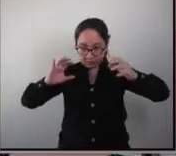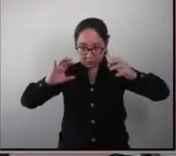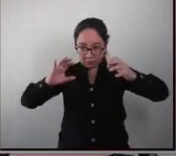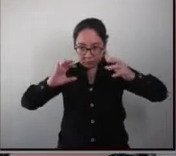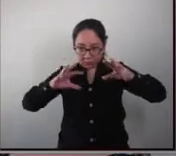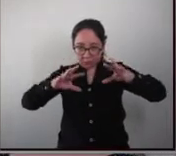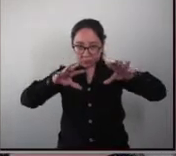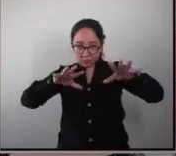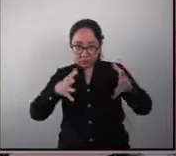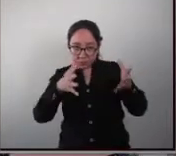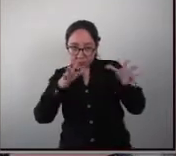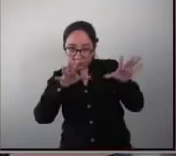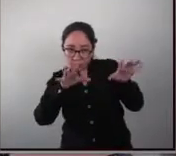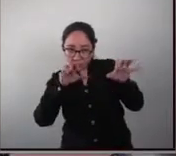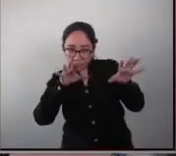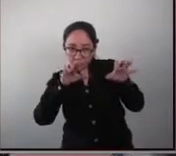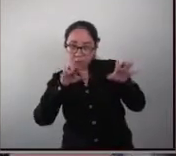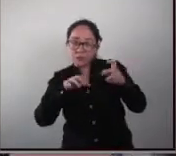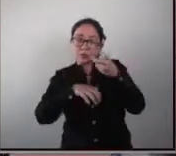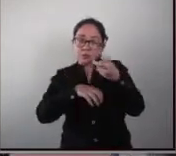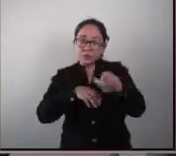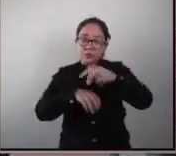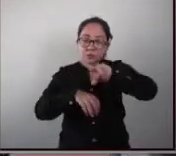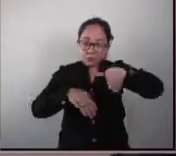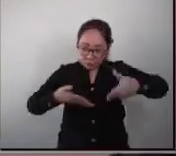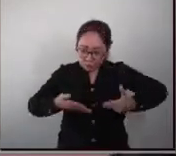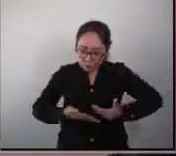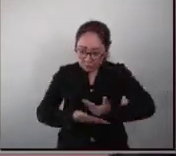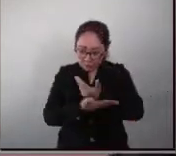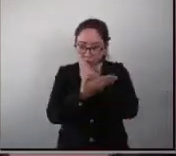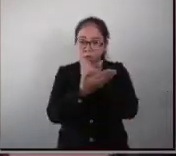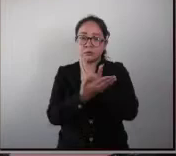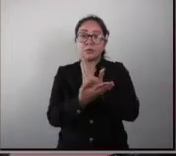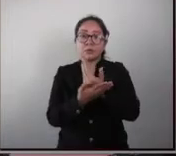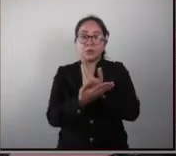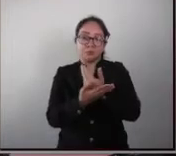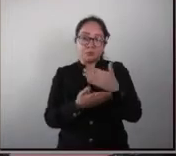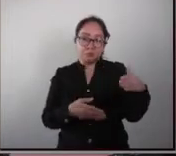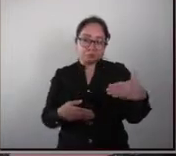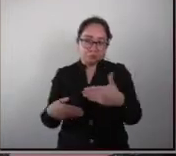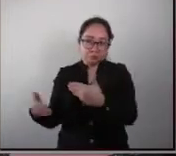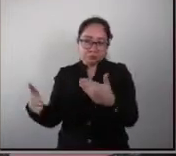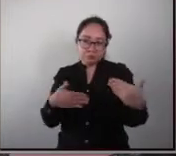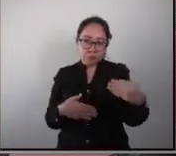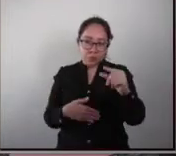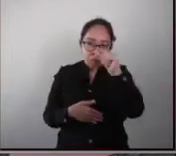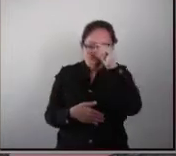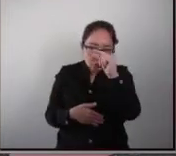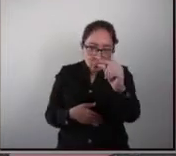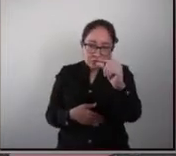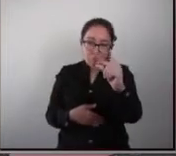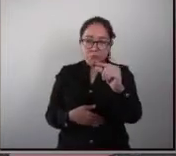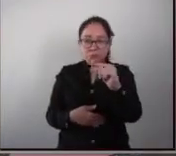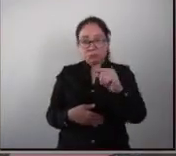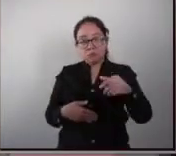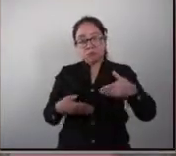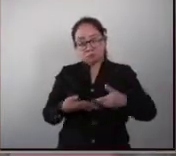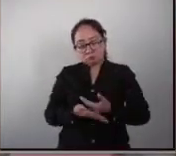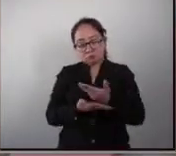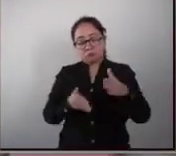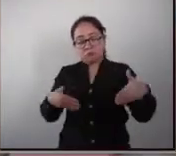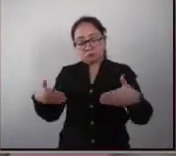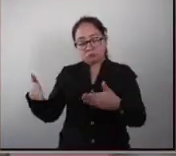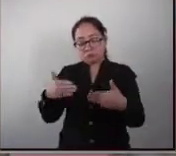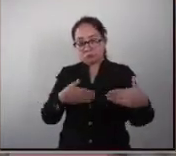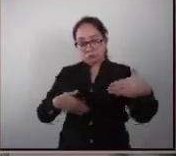peces aquí hay puros peces infantes por decirlo de alguna manera y aquí